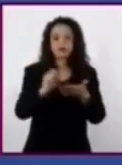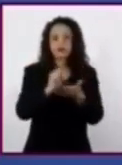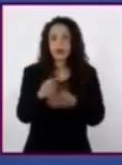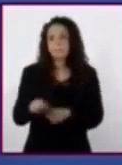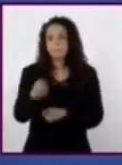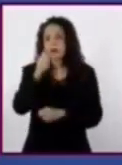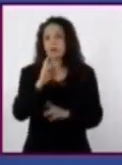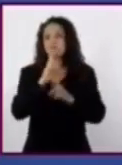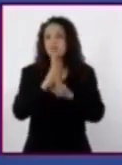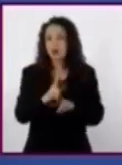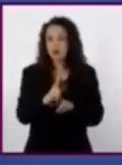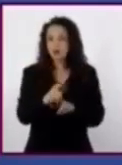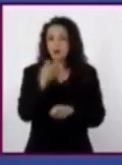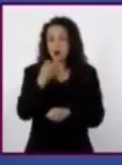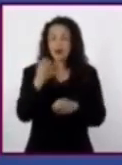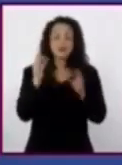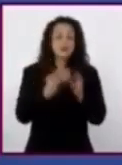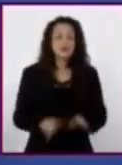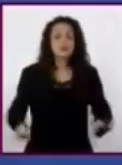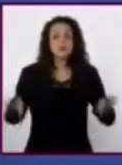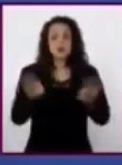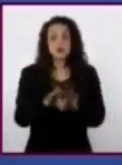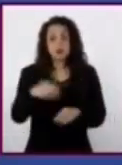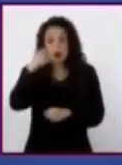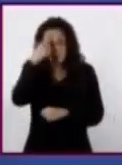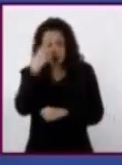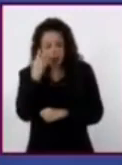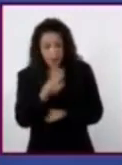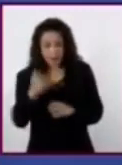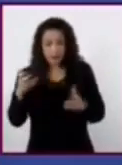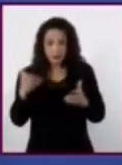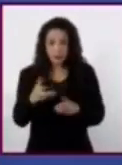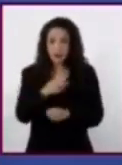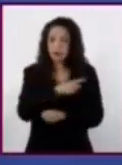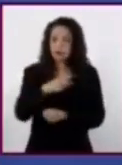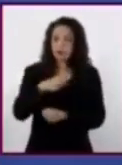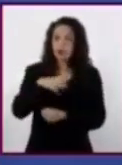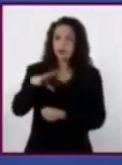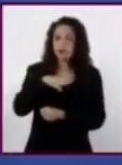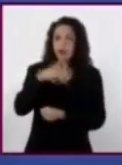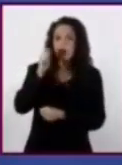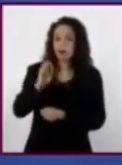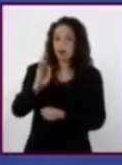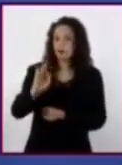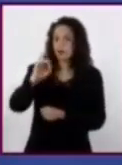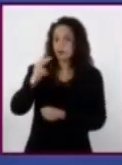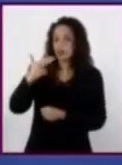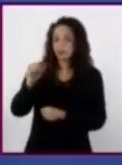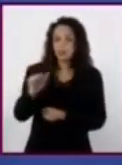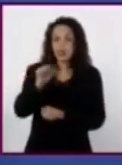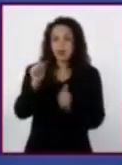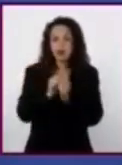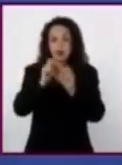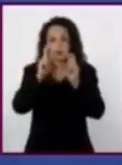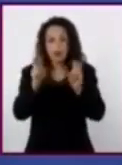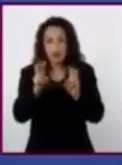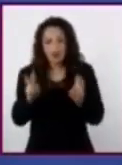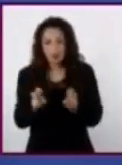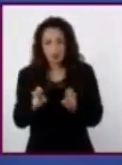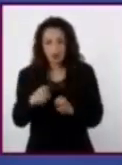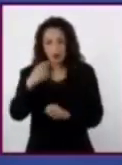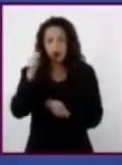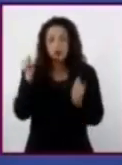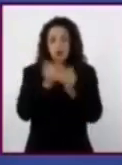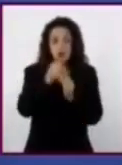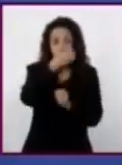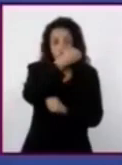Por lo que es importante que para hacerlo tengan a la mano las fichas temáticas, considerando el orden